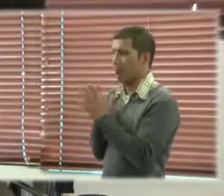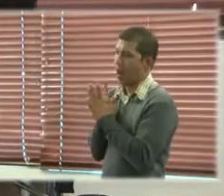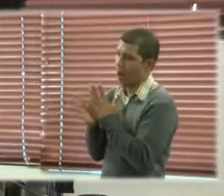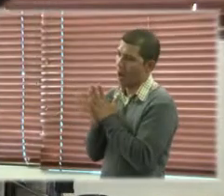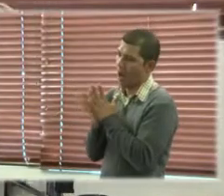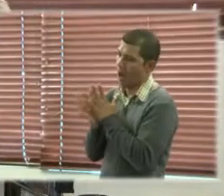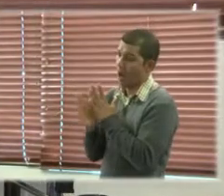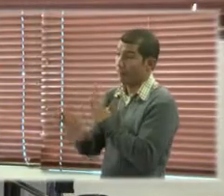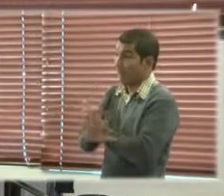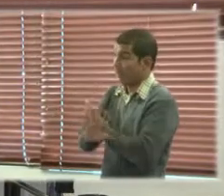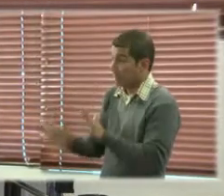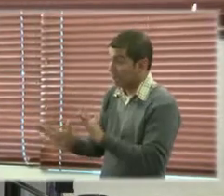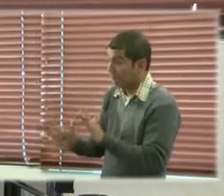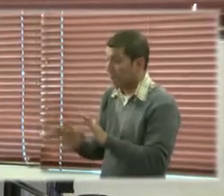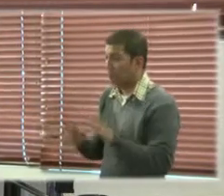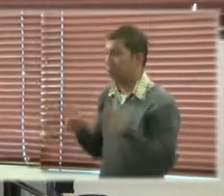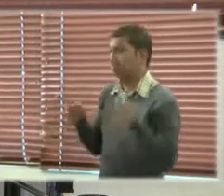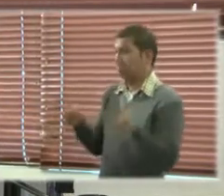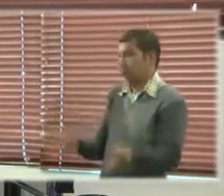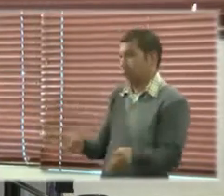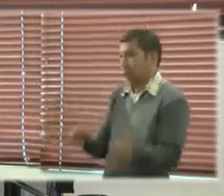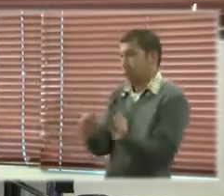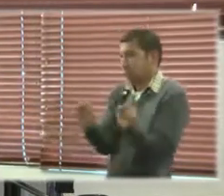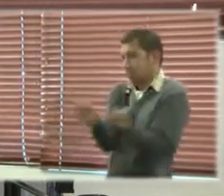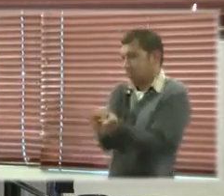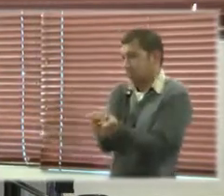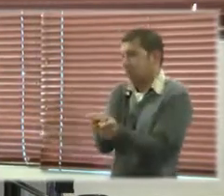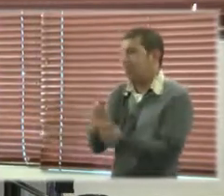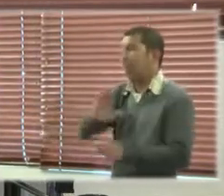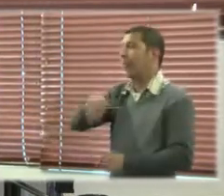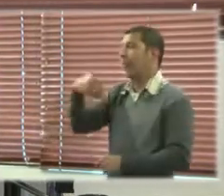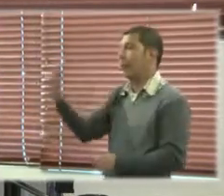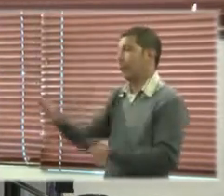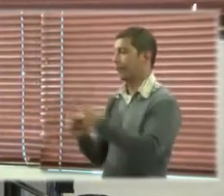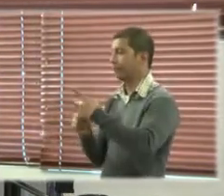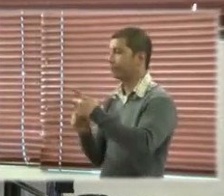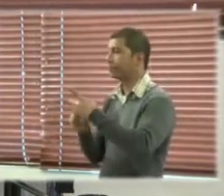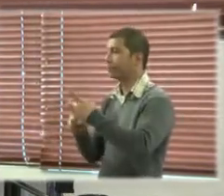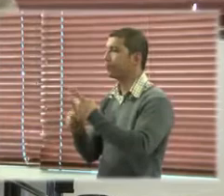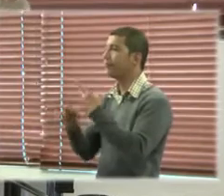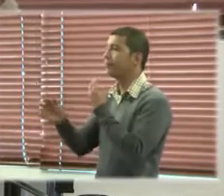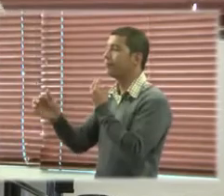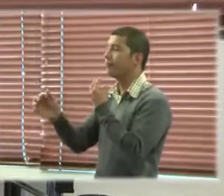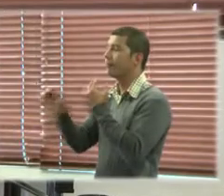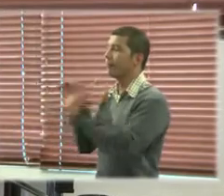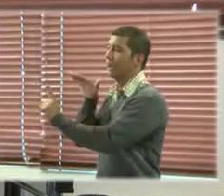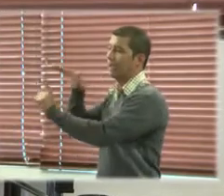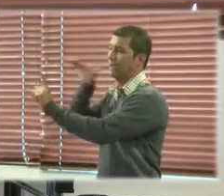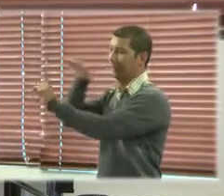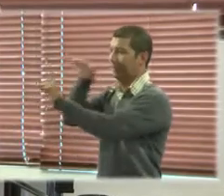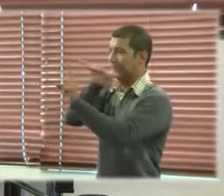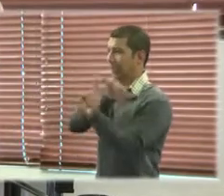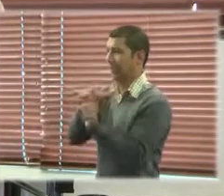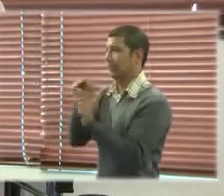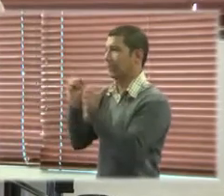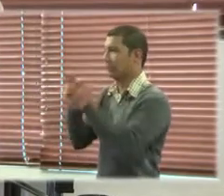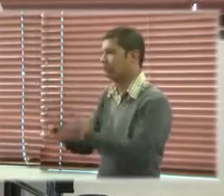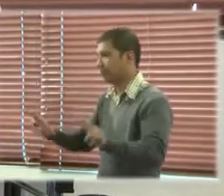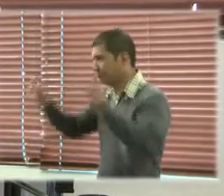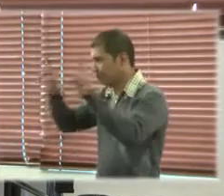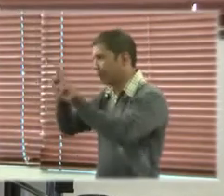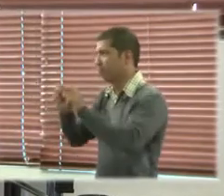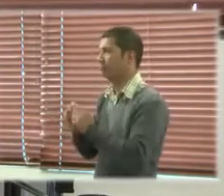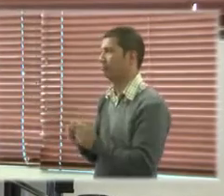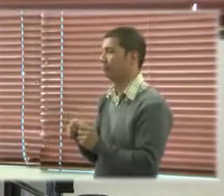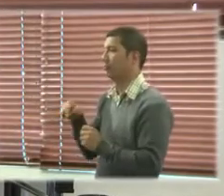luego hablaremos sobre el tema de incidencia ante Naciones Unidas y específicamente ante el Comité de las Naciones